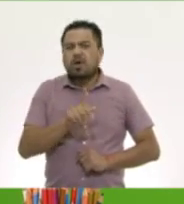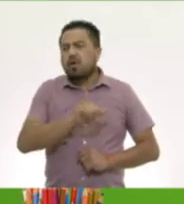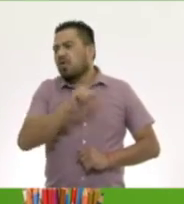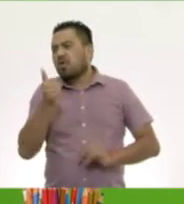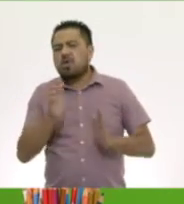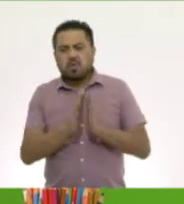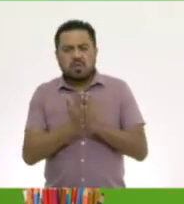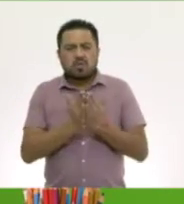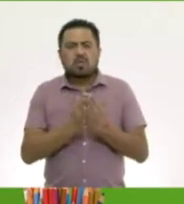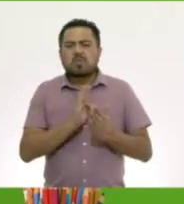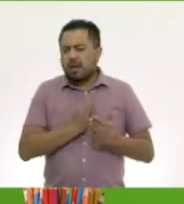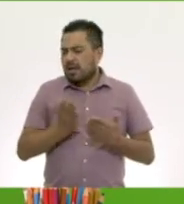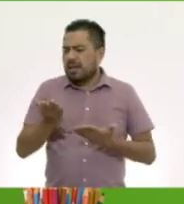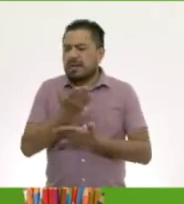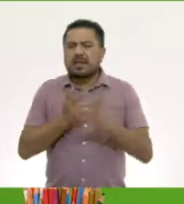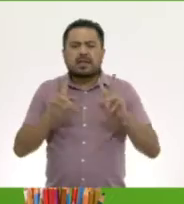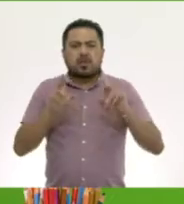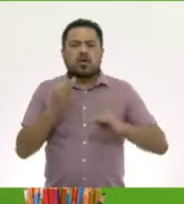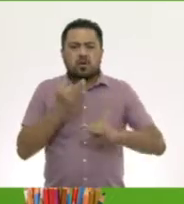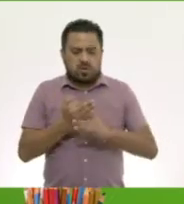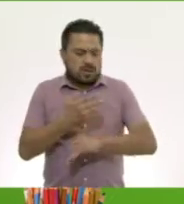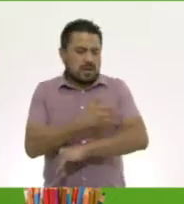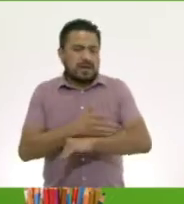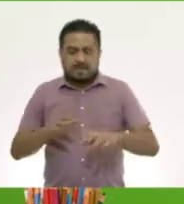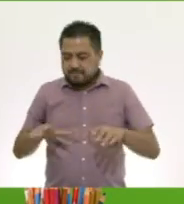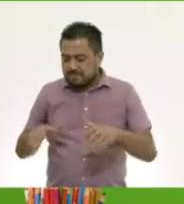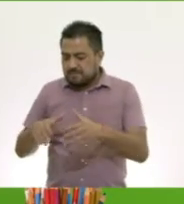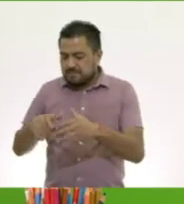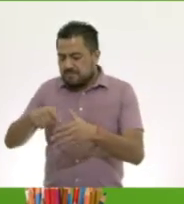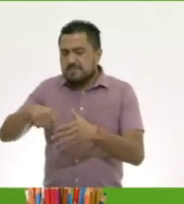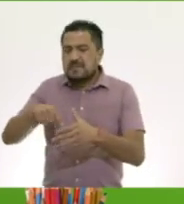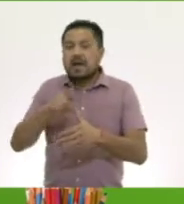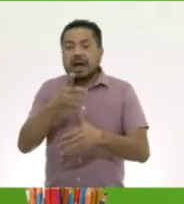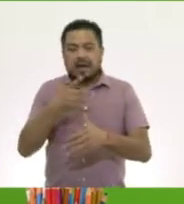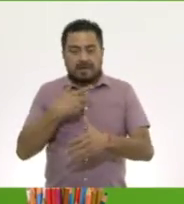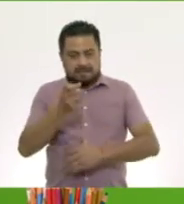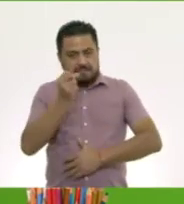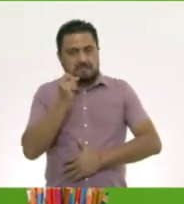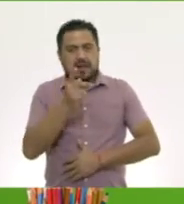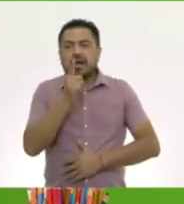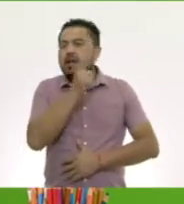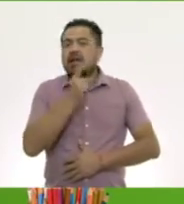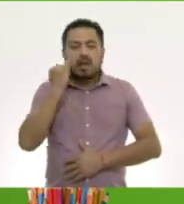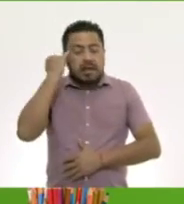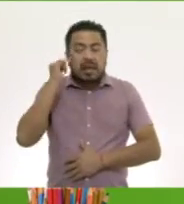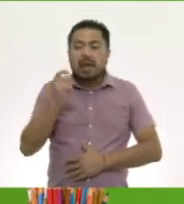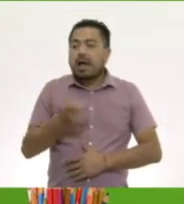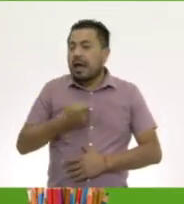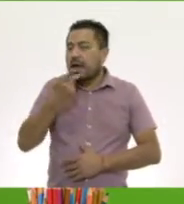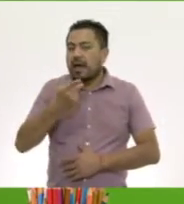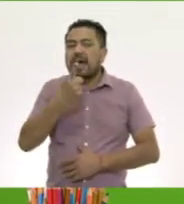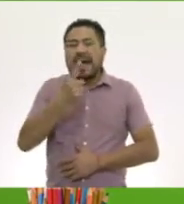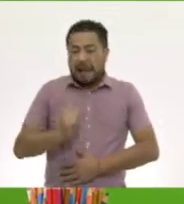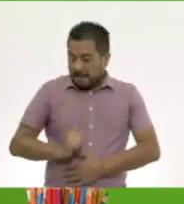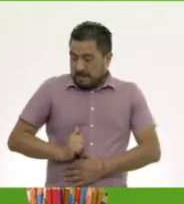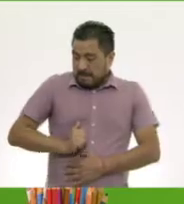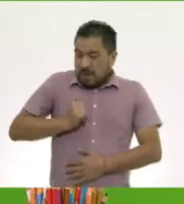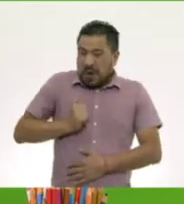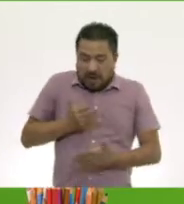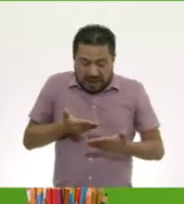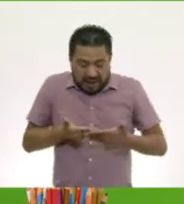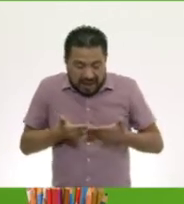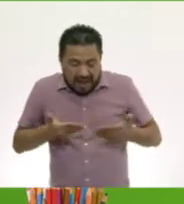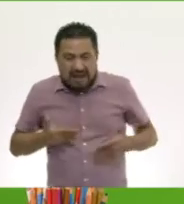libros y comenta el tema de hoy con tu familia. Oye, si tienes la fortuna de hablar una lengua indígena, aprovecha este